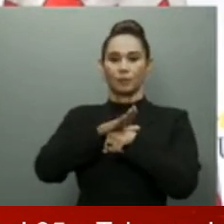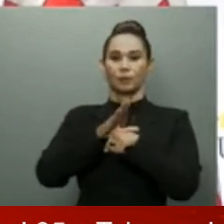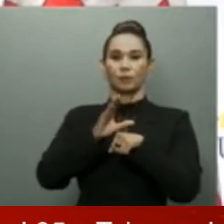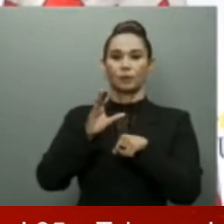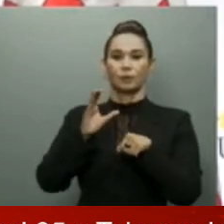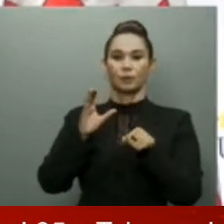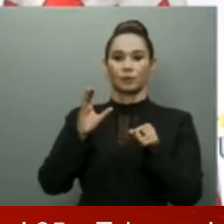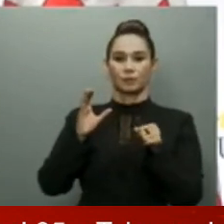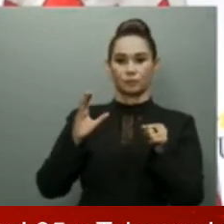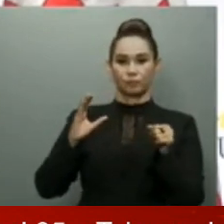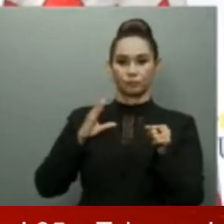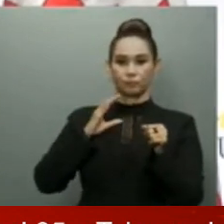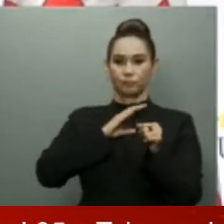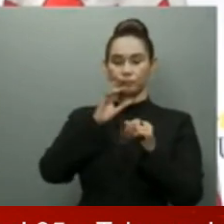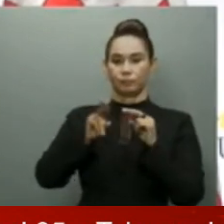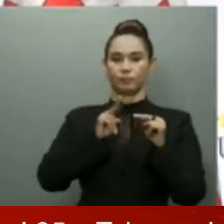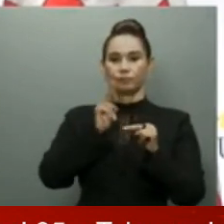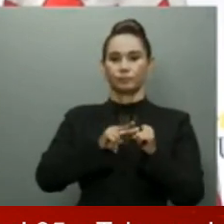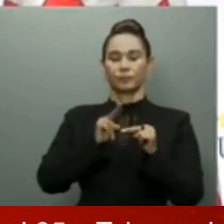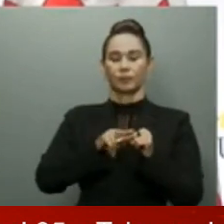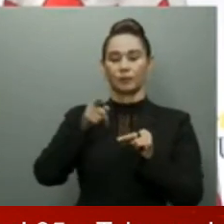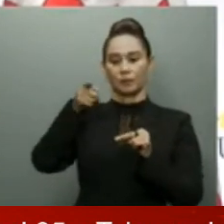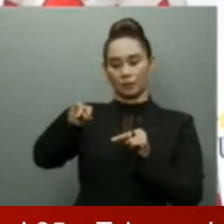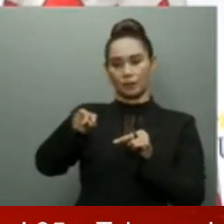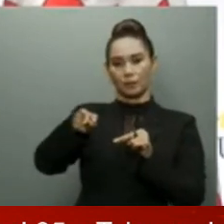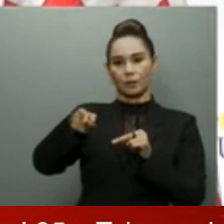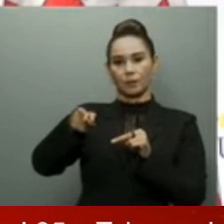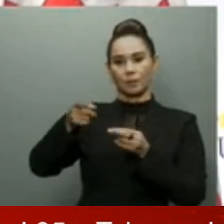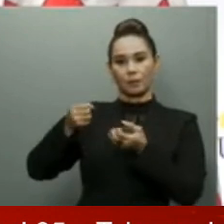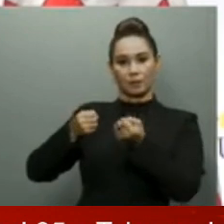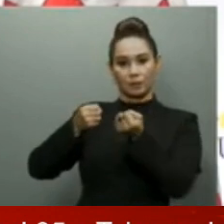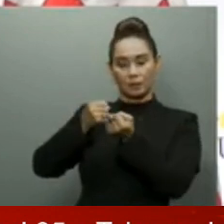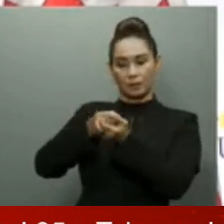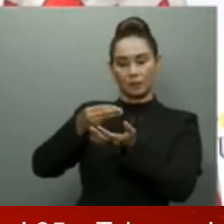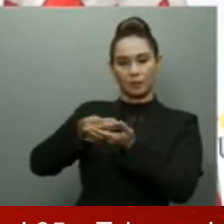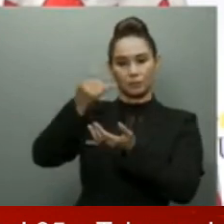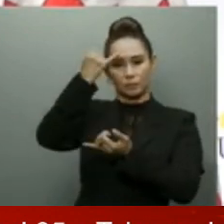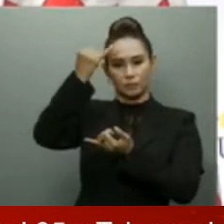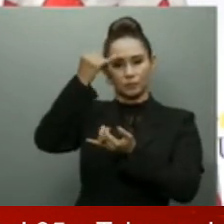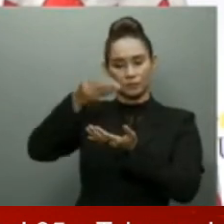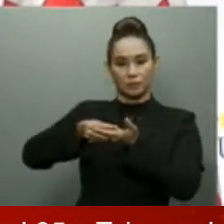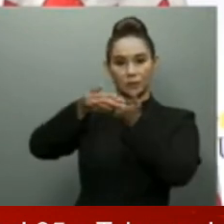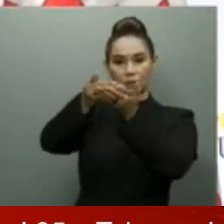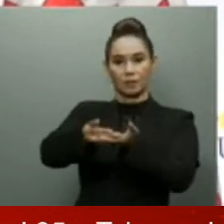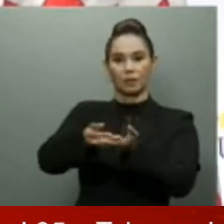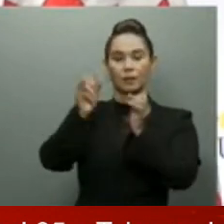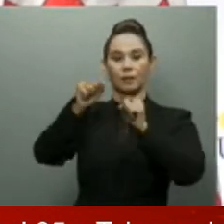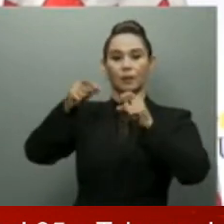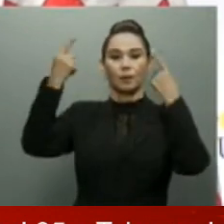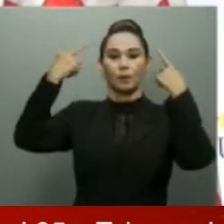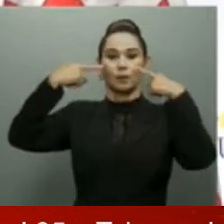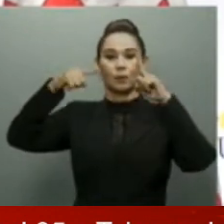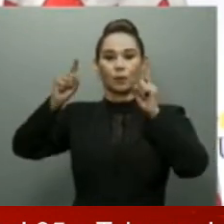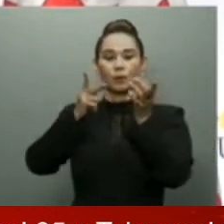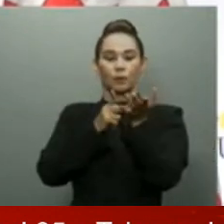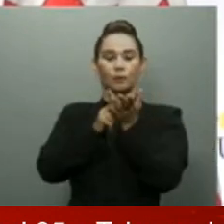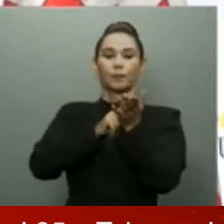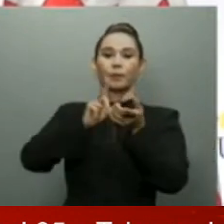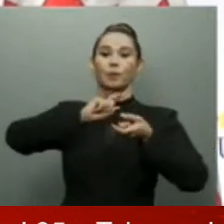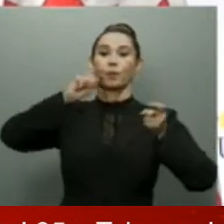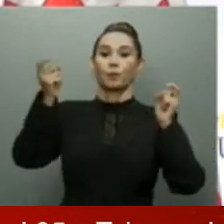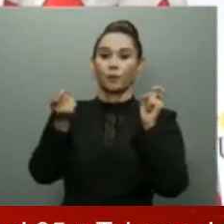primer poder del Estado para que hagan los aportes del lugar en procura de lograr una verdadera transformación policial